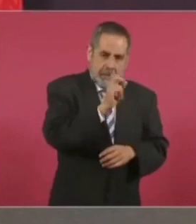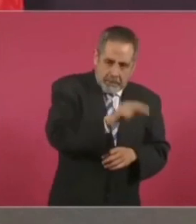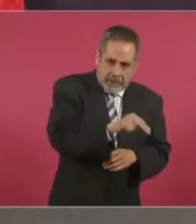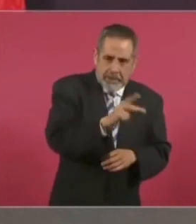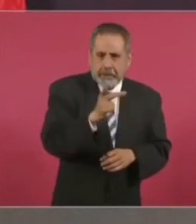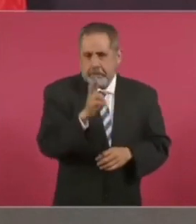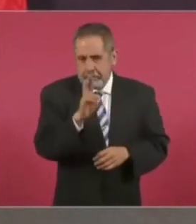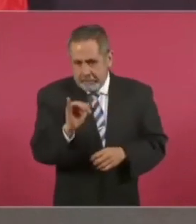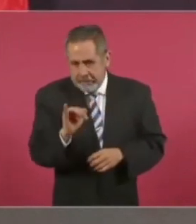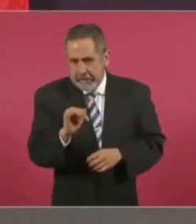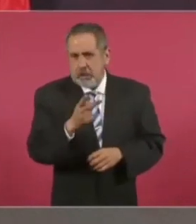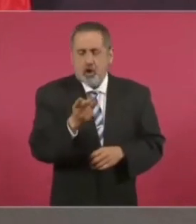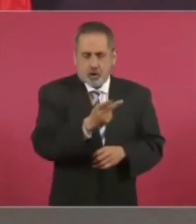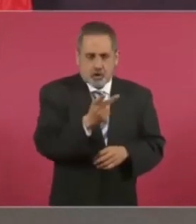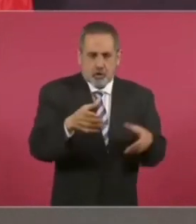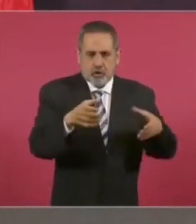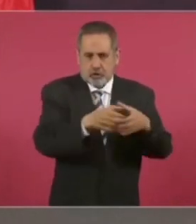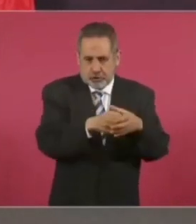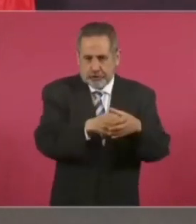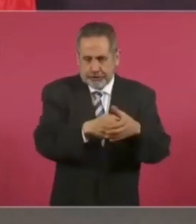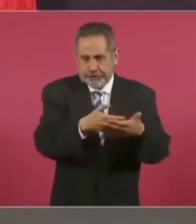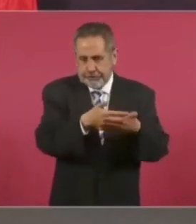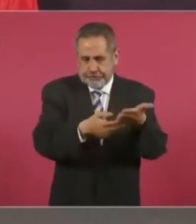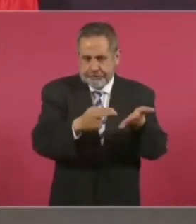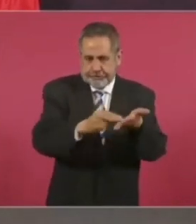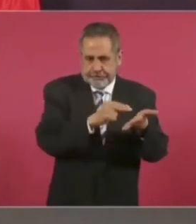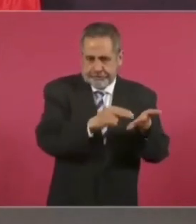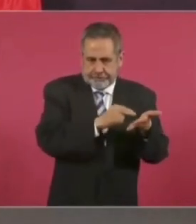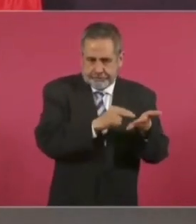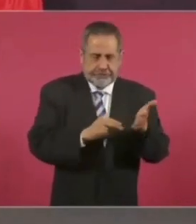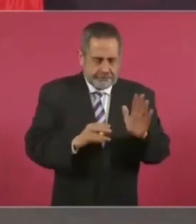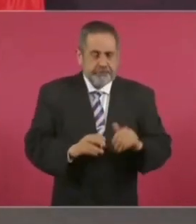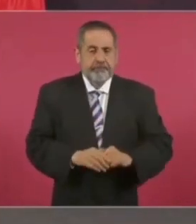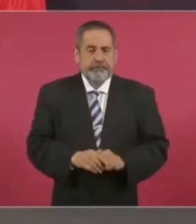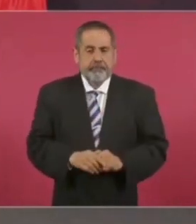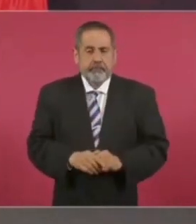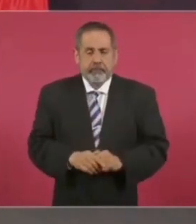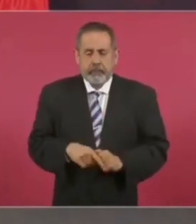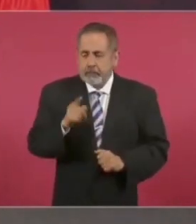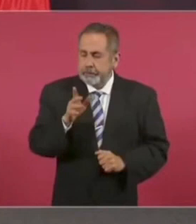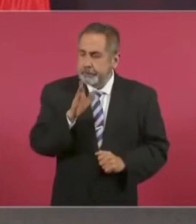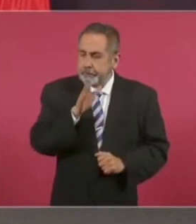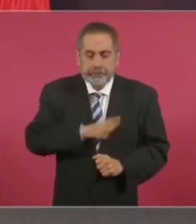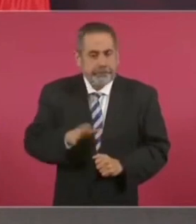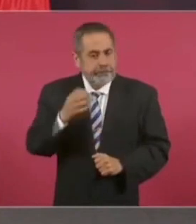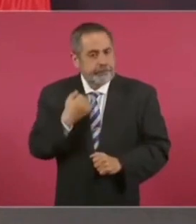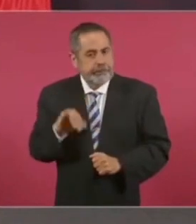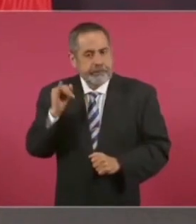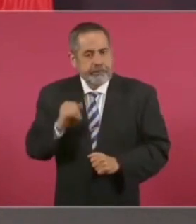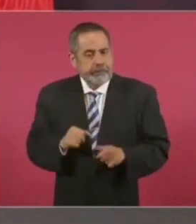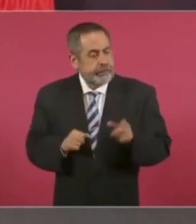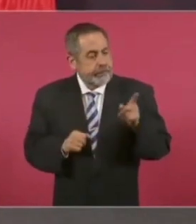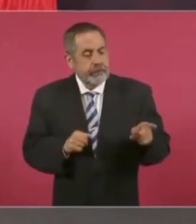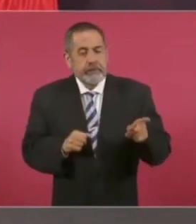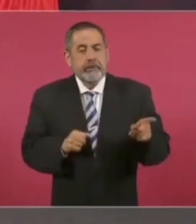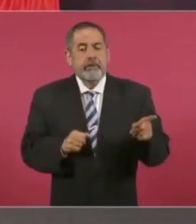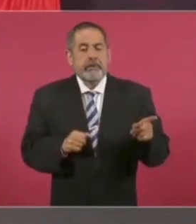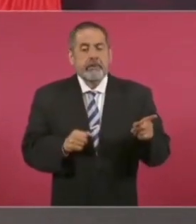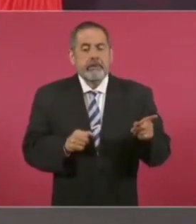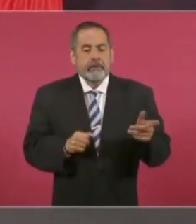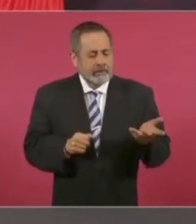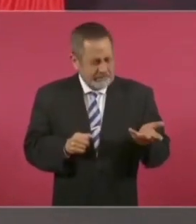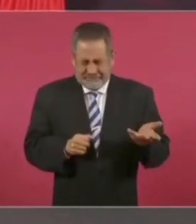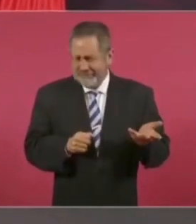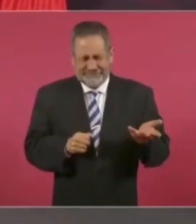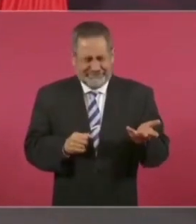fantástico o